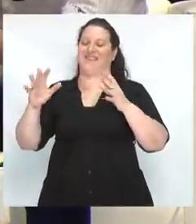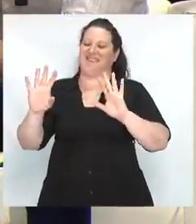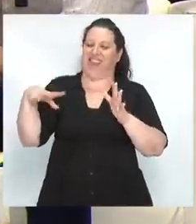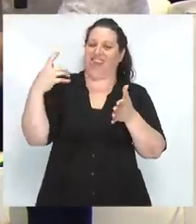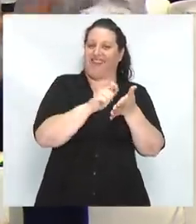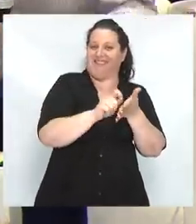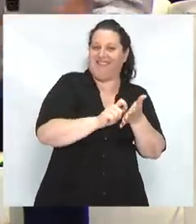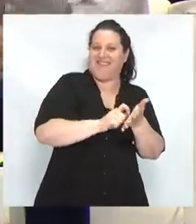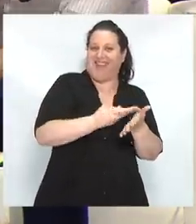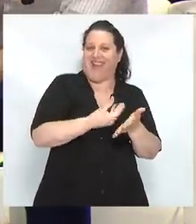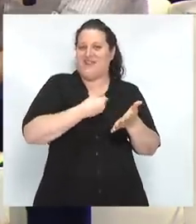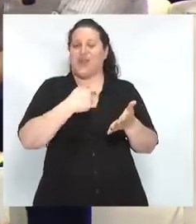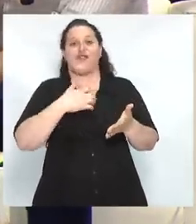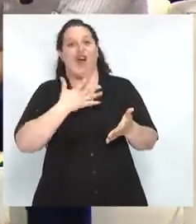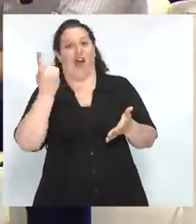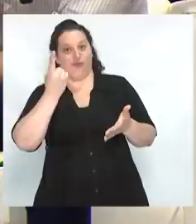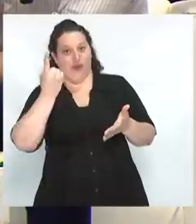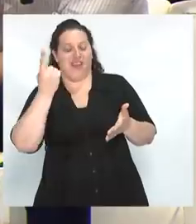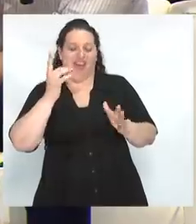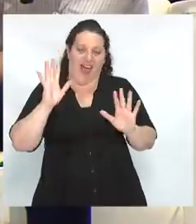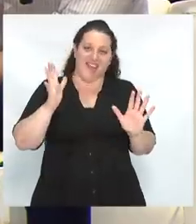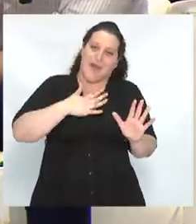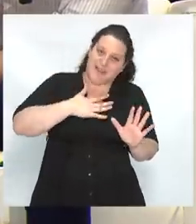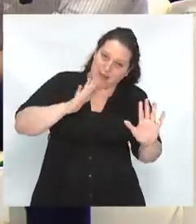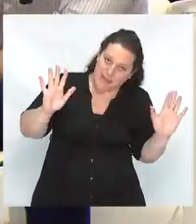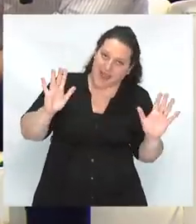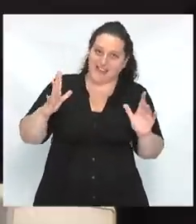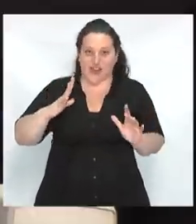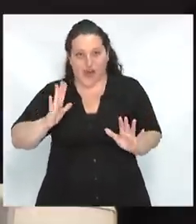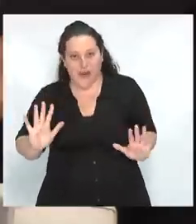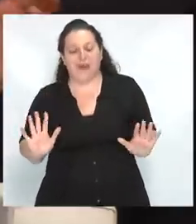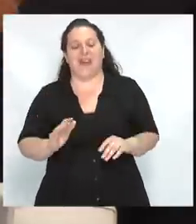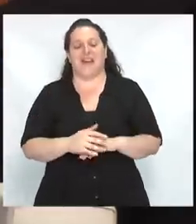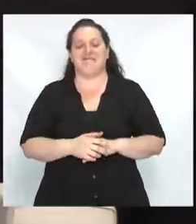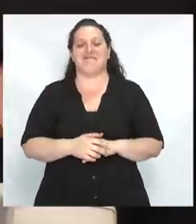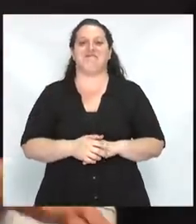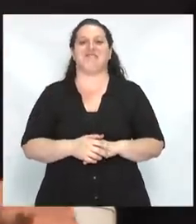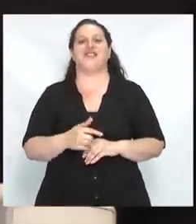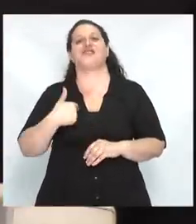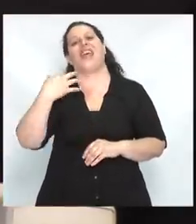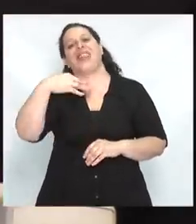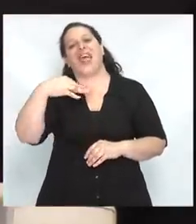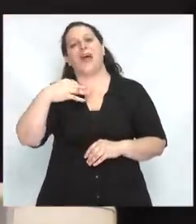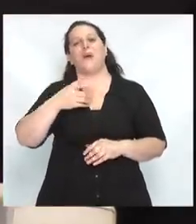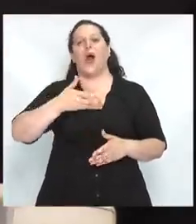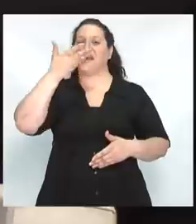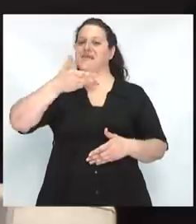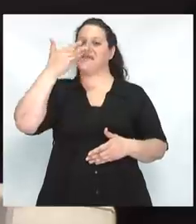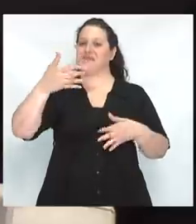Soy una autoridad, lamentablemente todavía, y tengo que modular mi lenguaje,